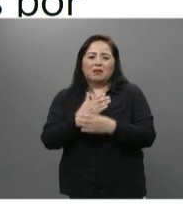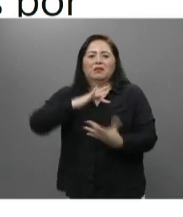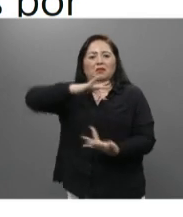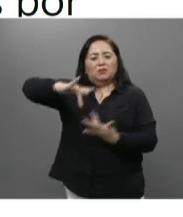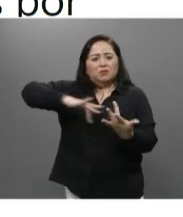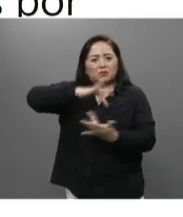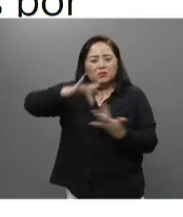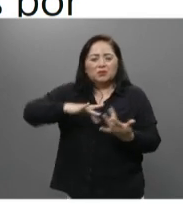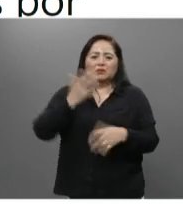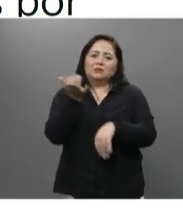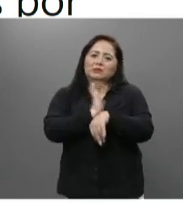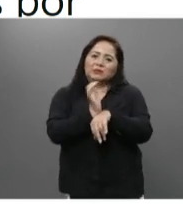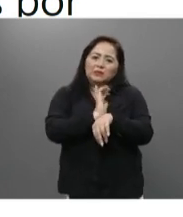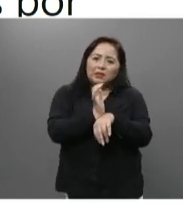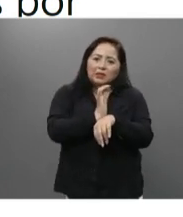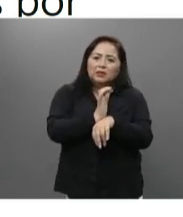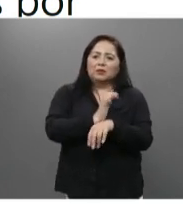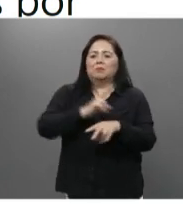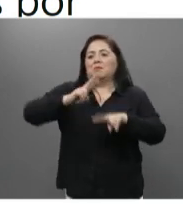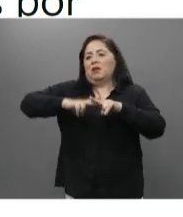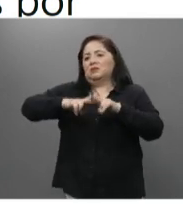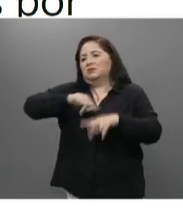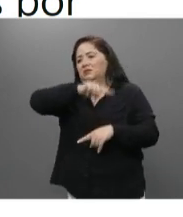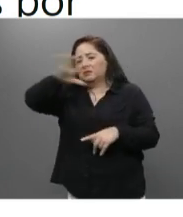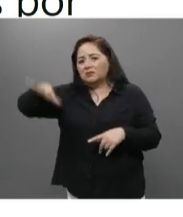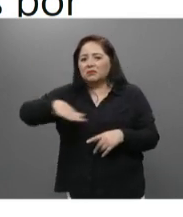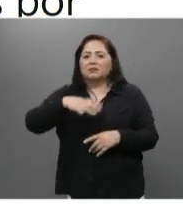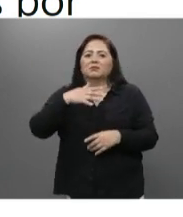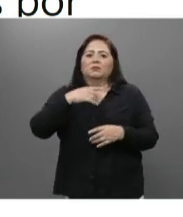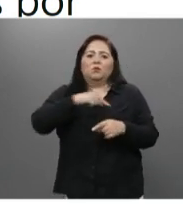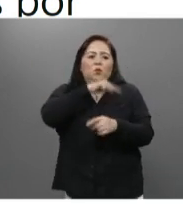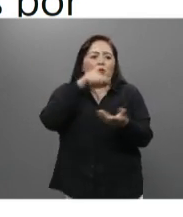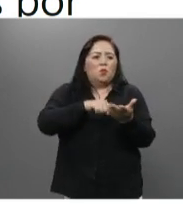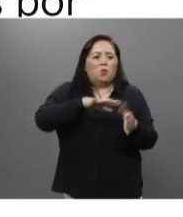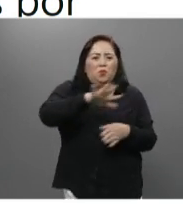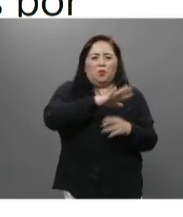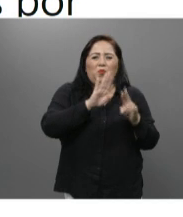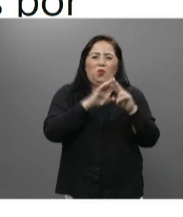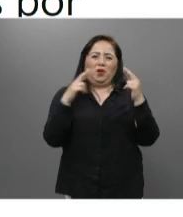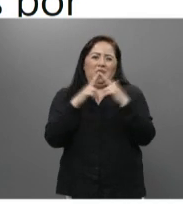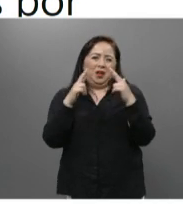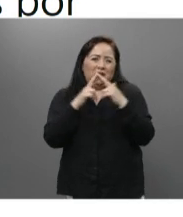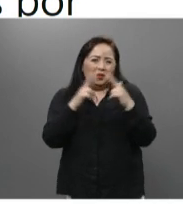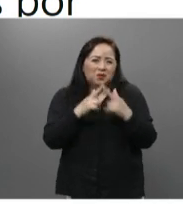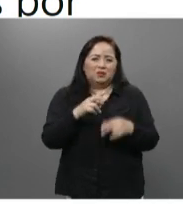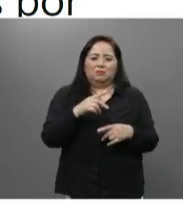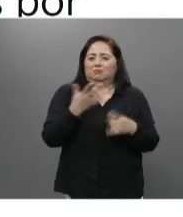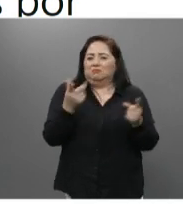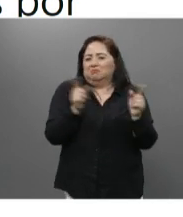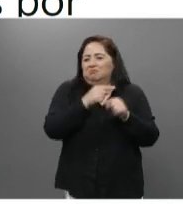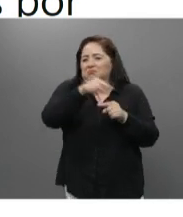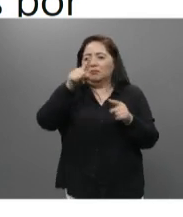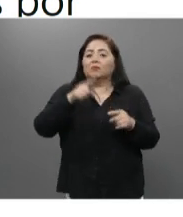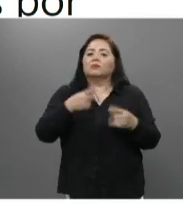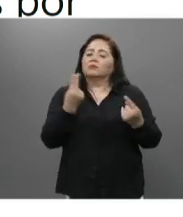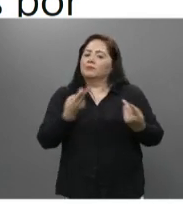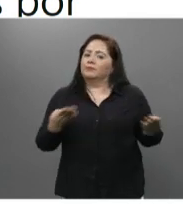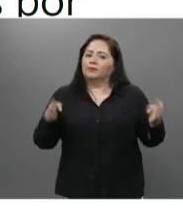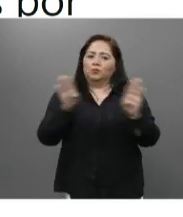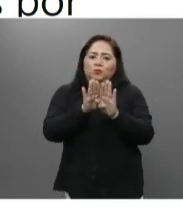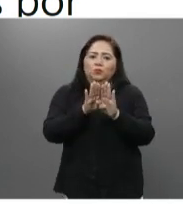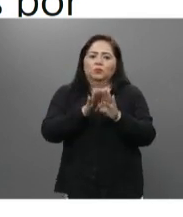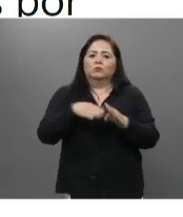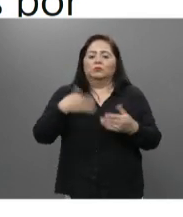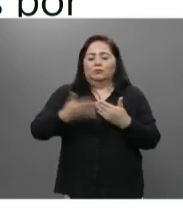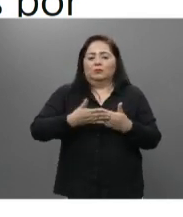discotecas, cines, plazas comerciales, espacios de culto religioso, etc., sean